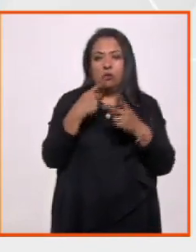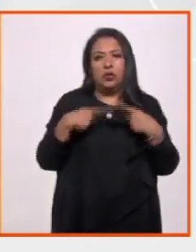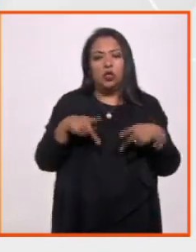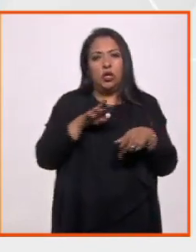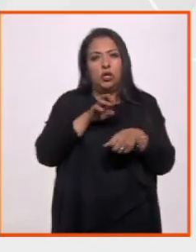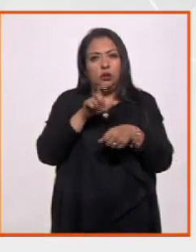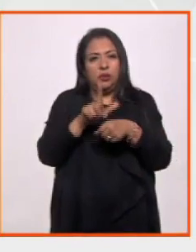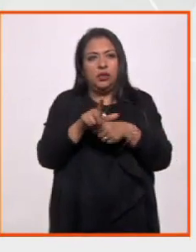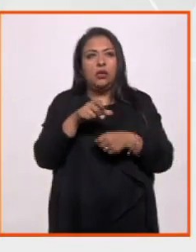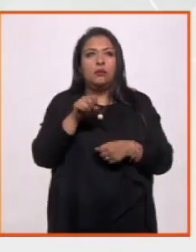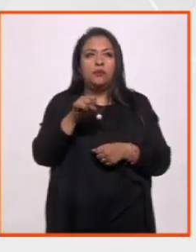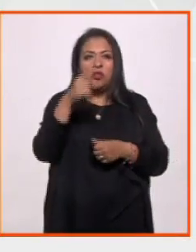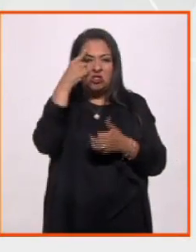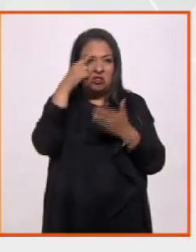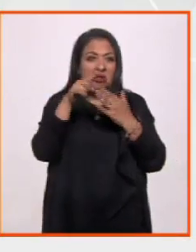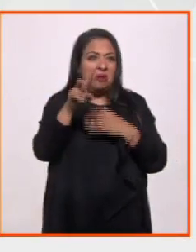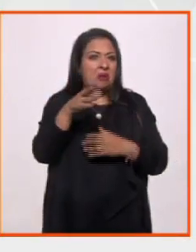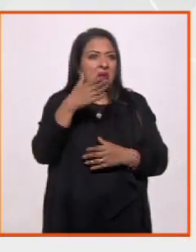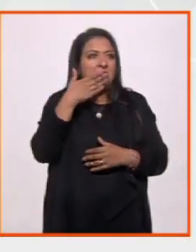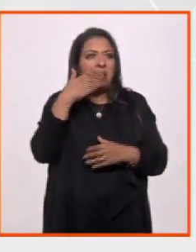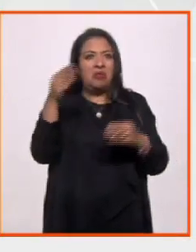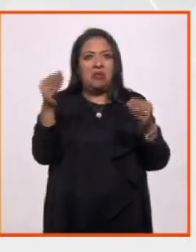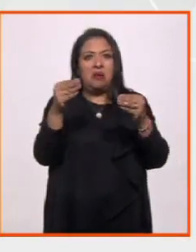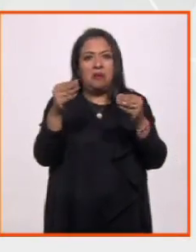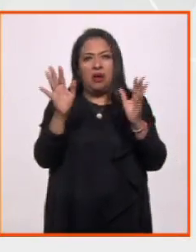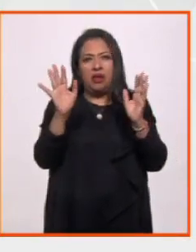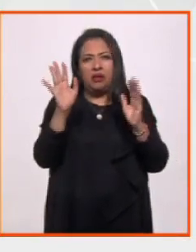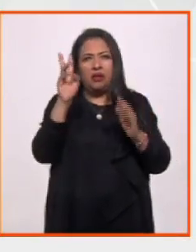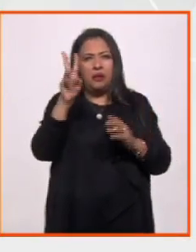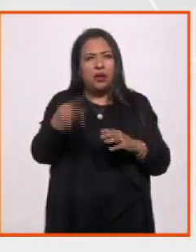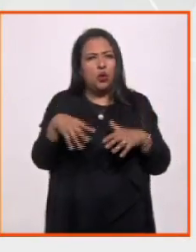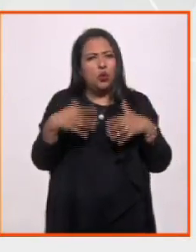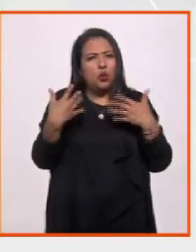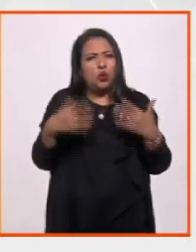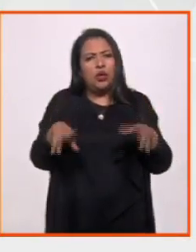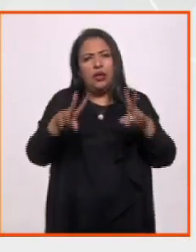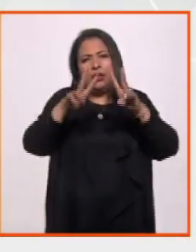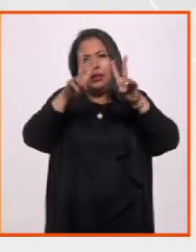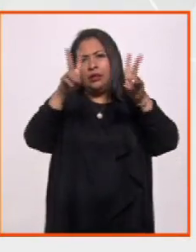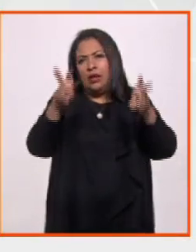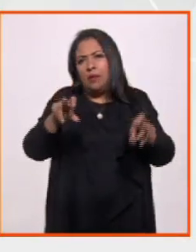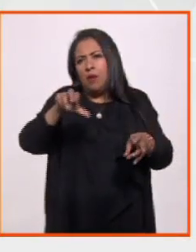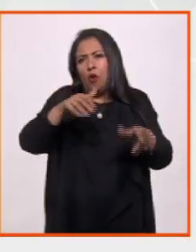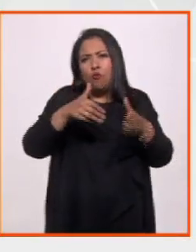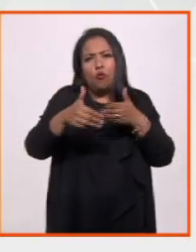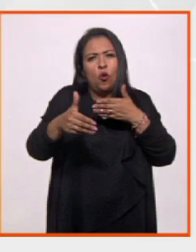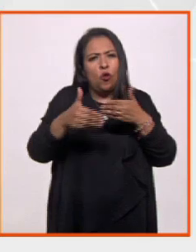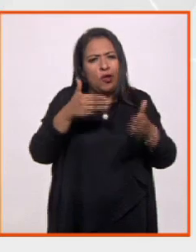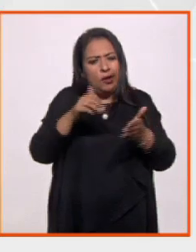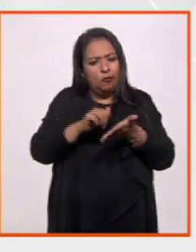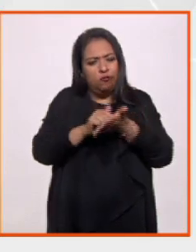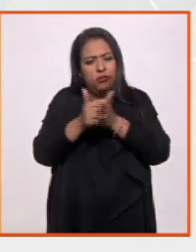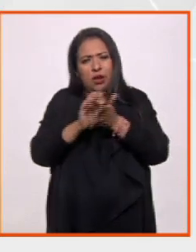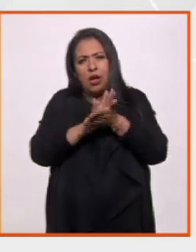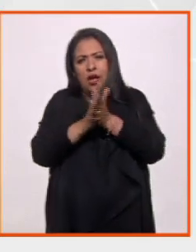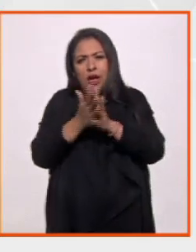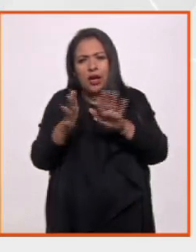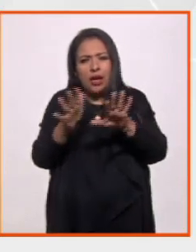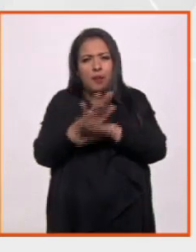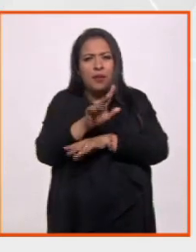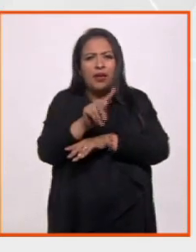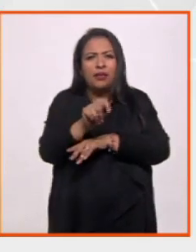lujo. Efectivamente, yo creo que se va a poner buenísimo el debate, yo creo que es uno de los grandes temas actuales que está transformando la